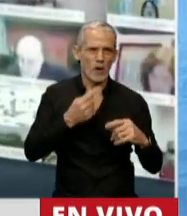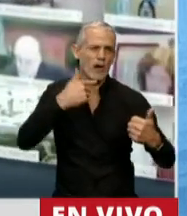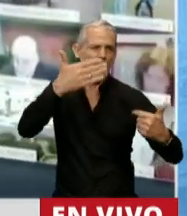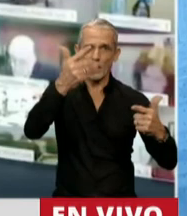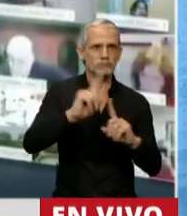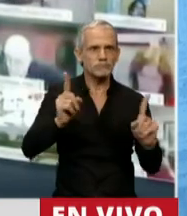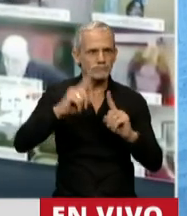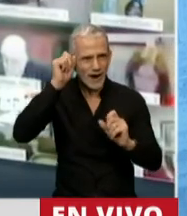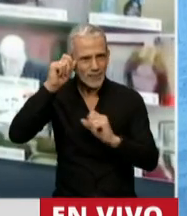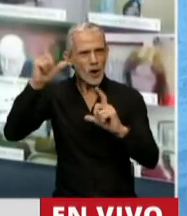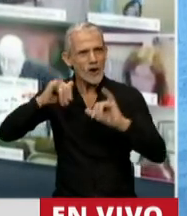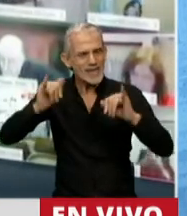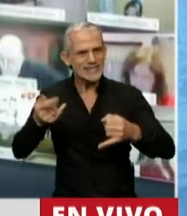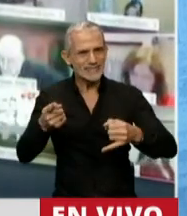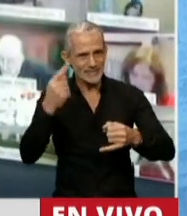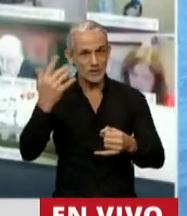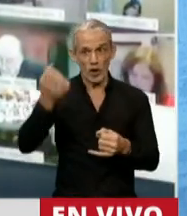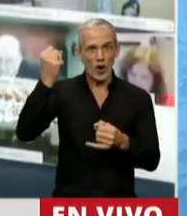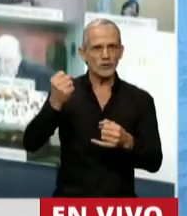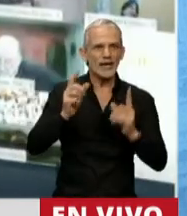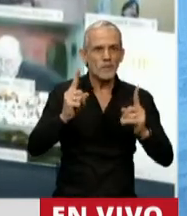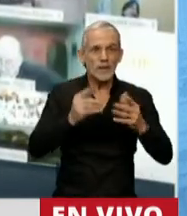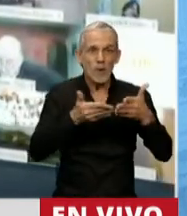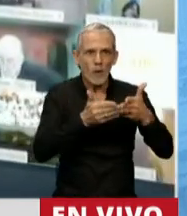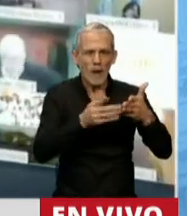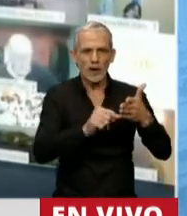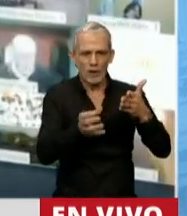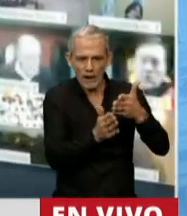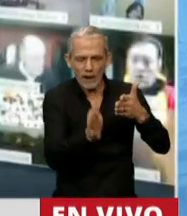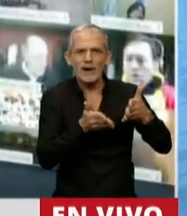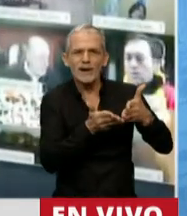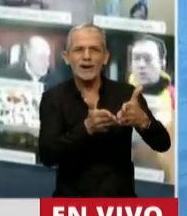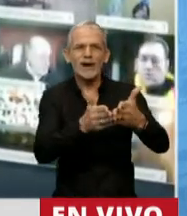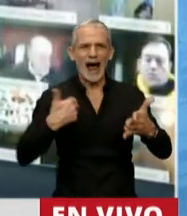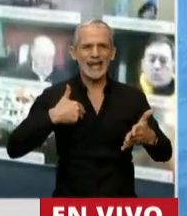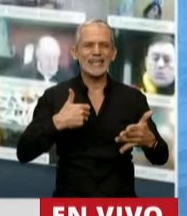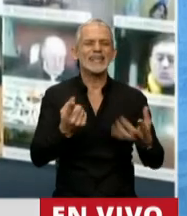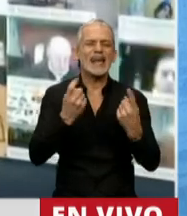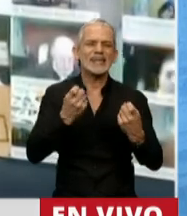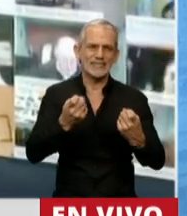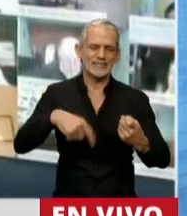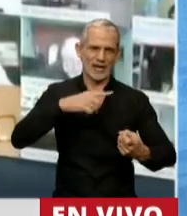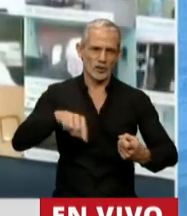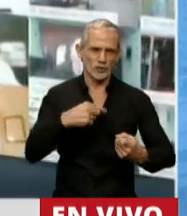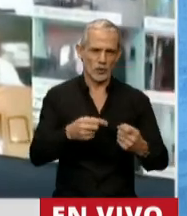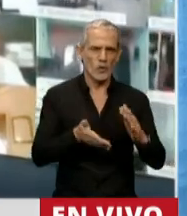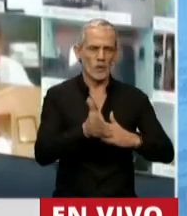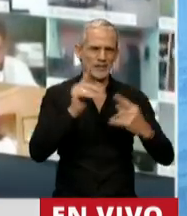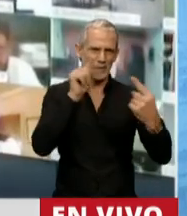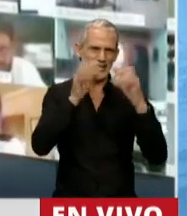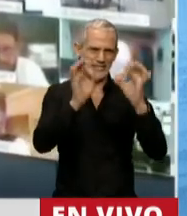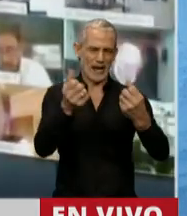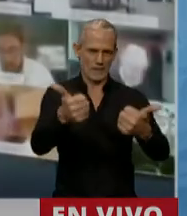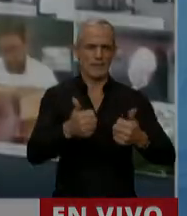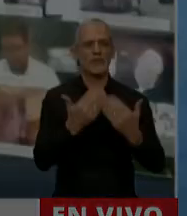dialógica y conseguir entre todos ese rumbo que la Argentina nos está pidiendo que le pongamos a este barco. Gracias, señor